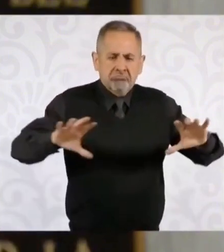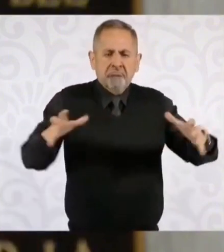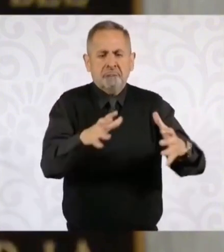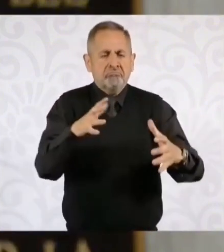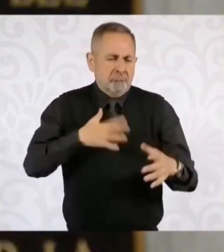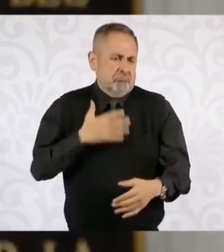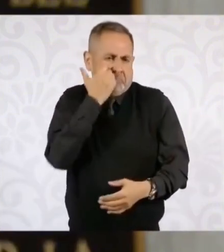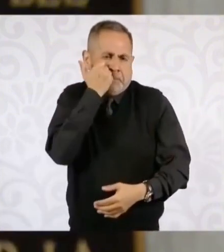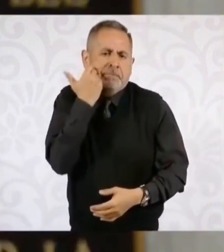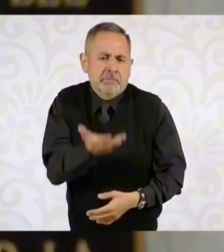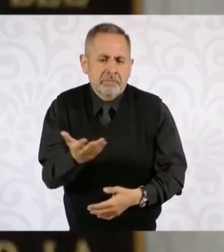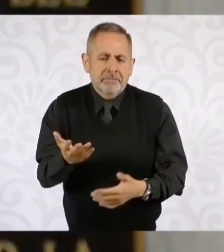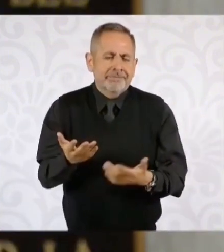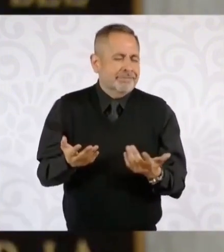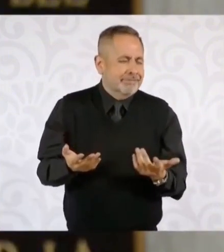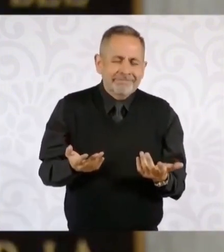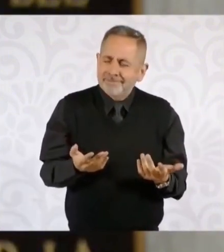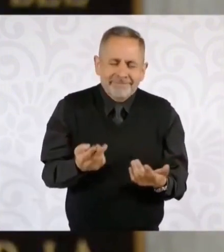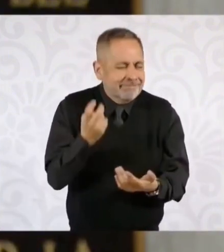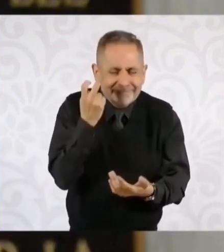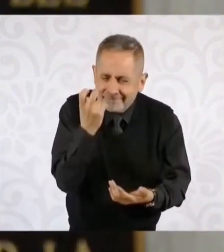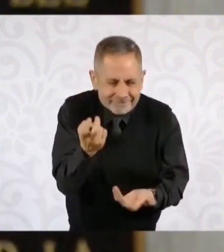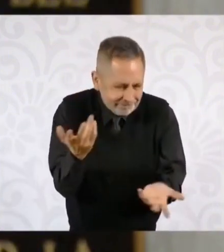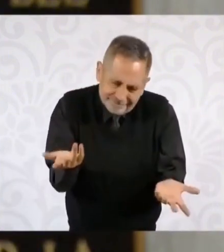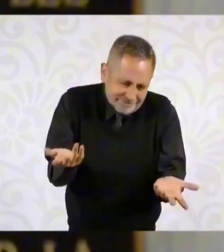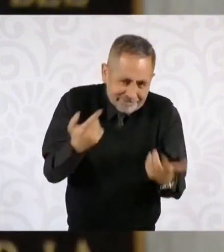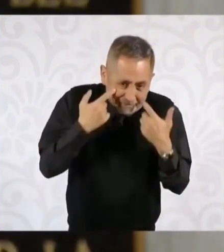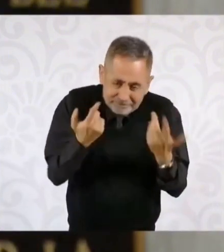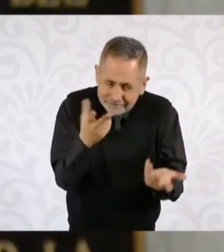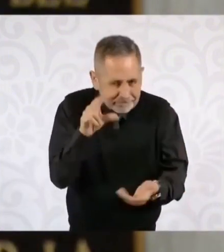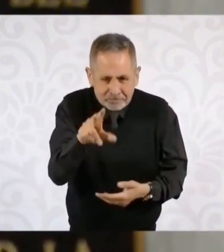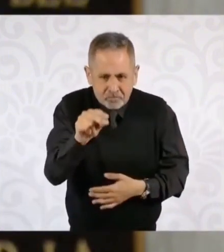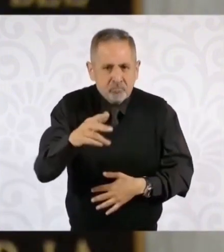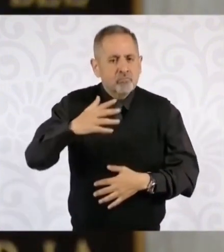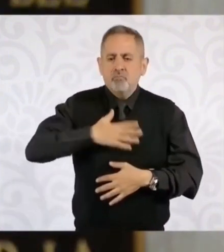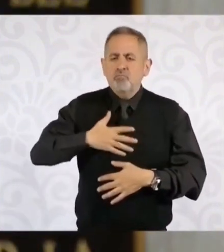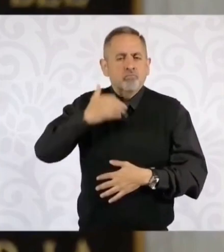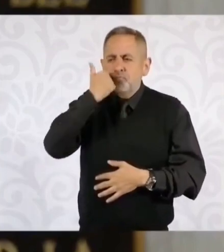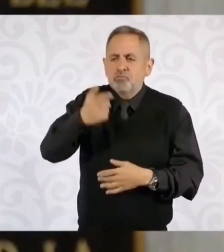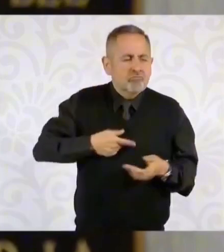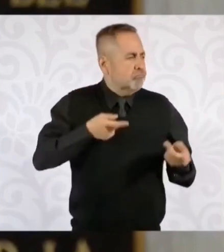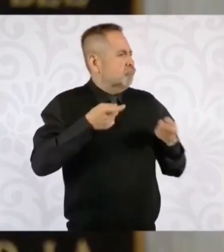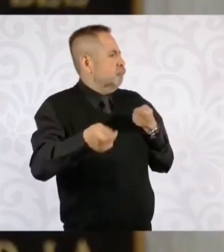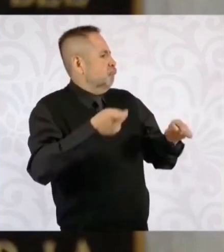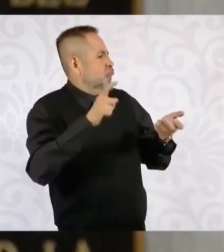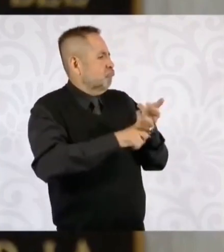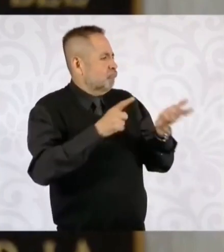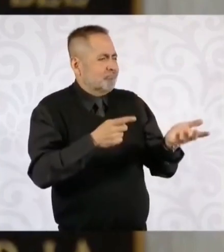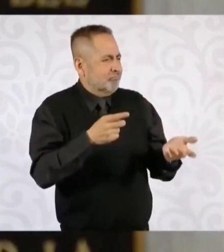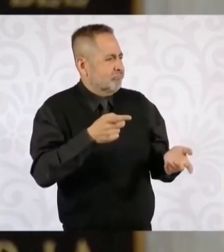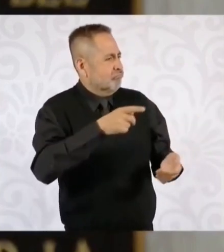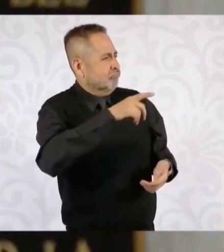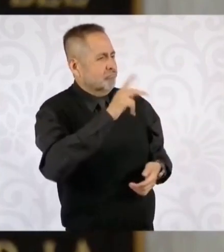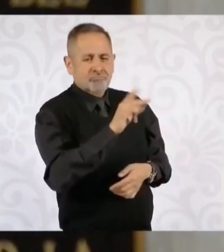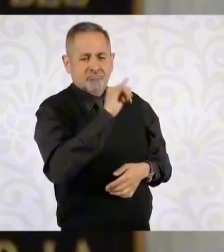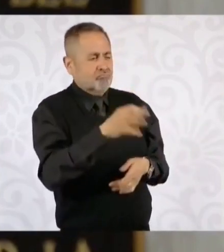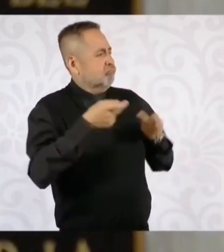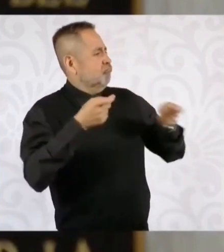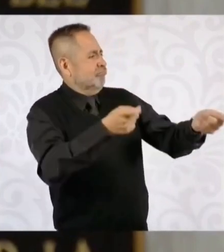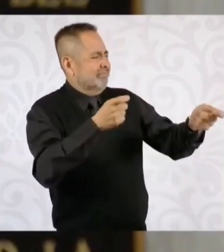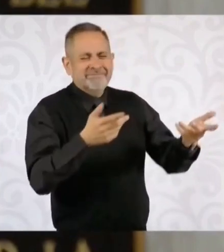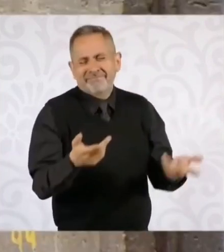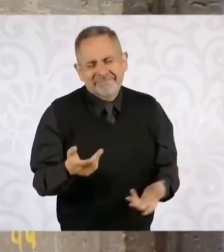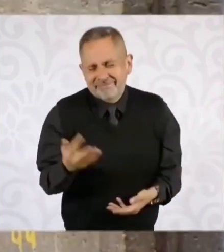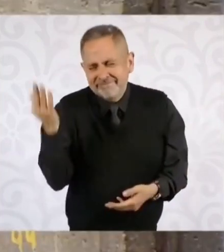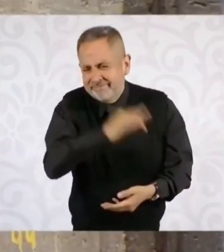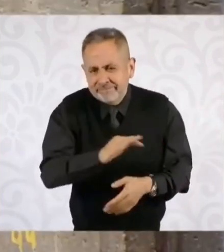queríamos que llegara. Entonces, el objetivo no es tener el control del Poder Judicial, es falso. Lo que queremos es un Poder